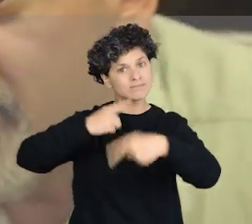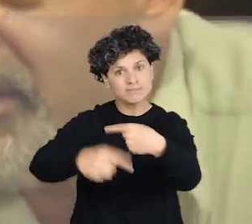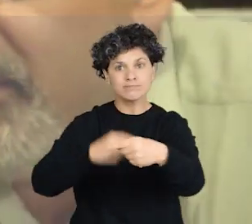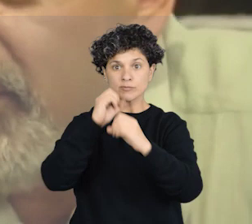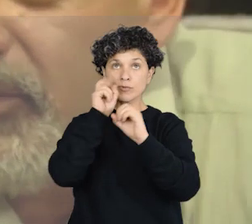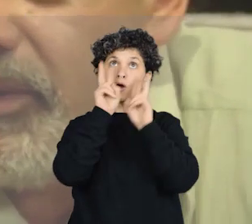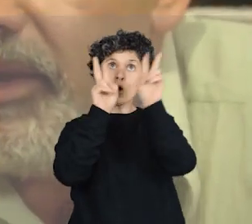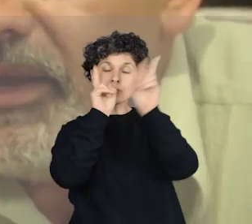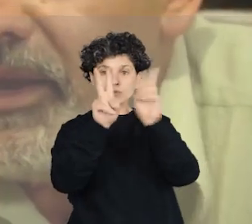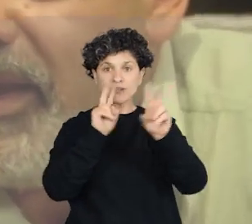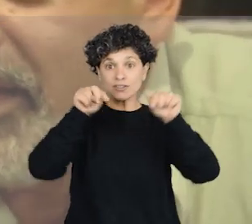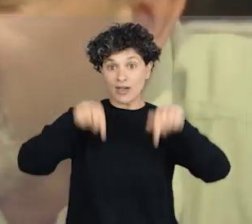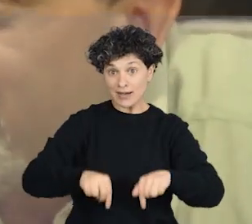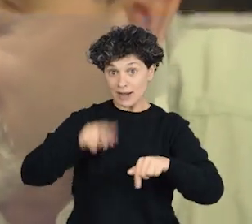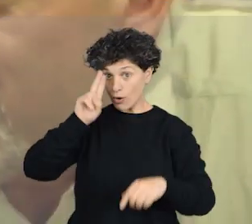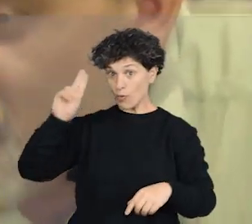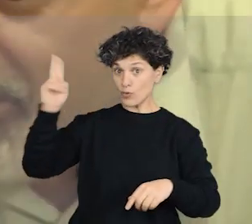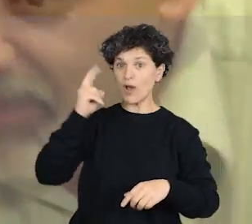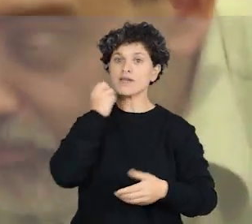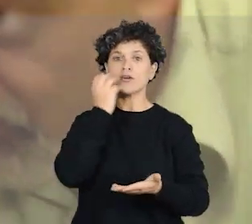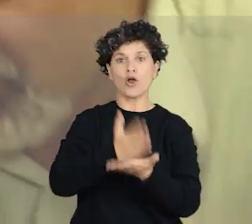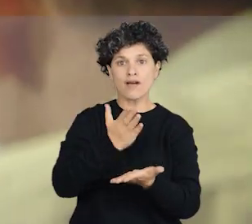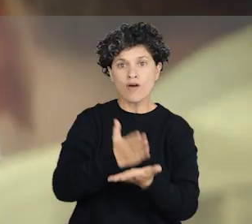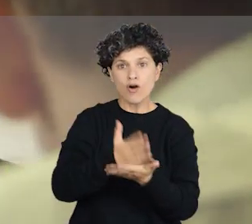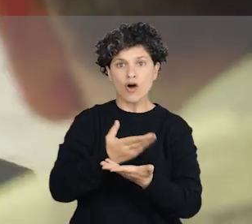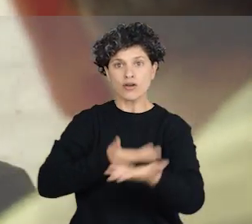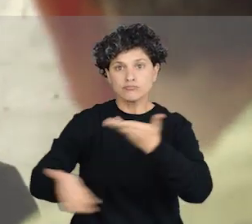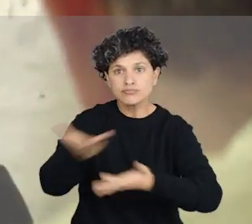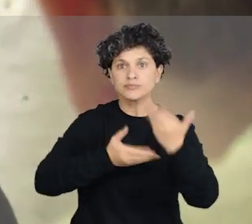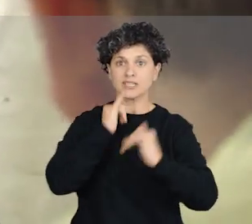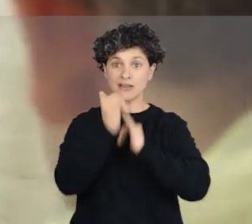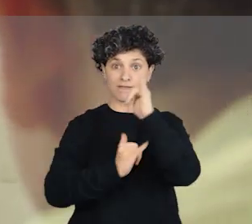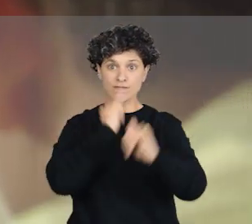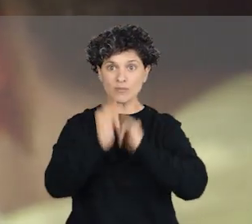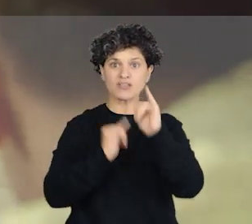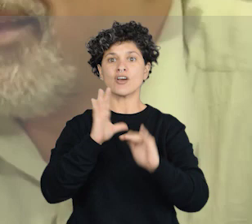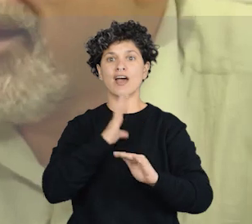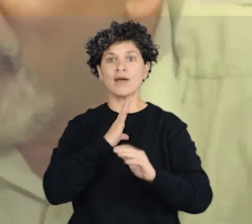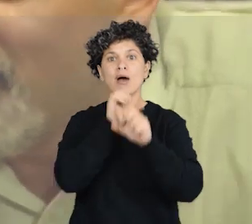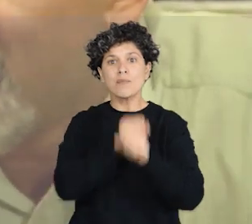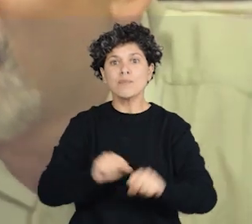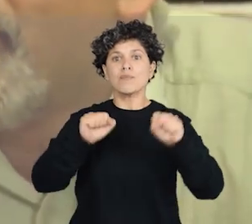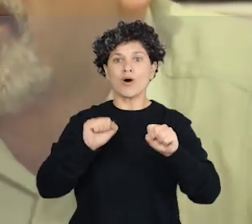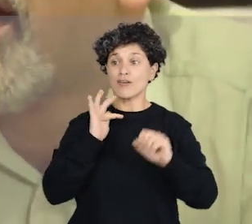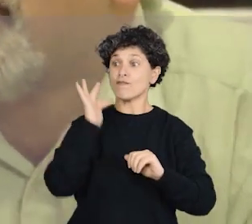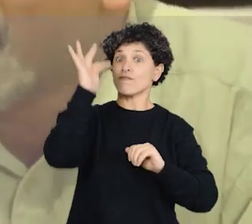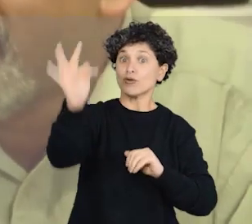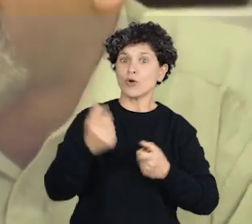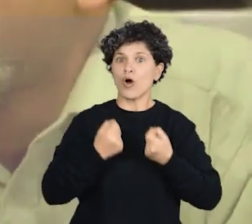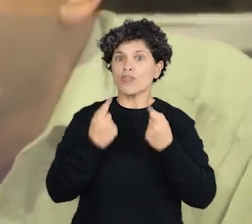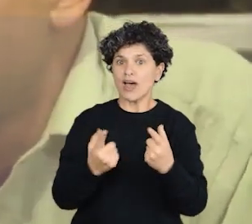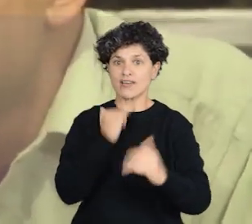Y en ese sentido, aquí, desde Uruguay, estamos contribuyendo a poder responder o a poder